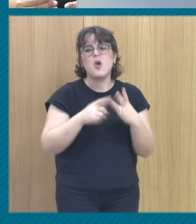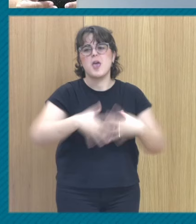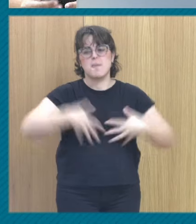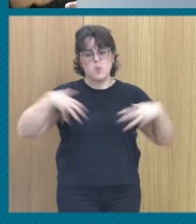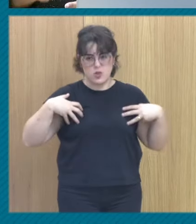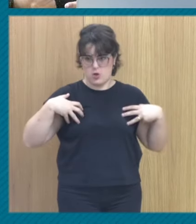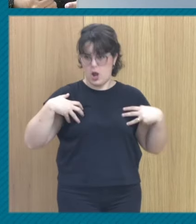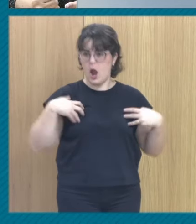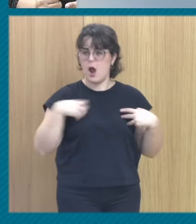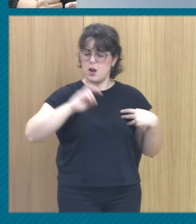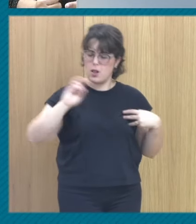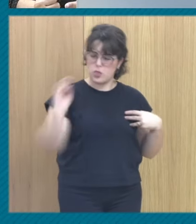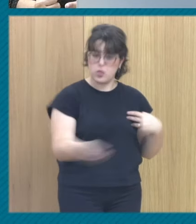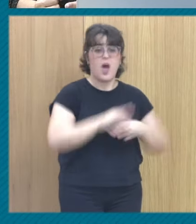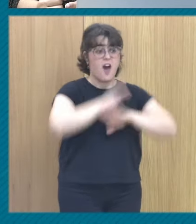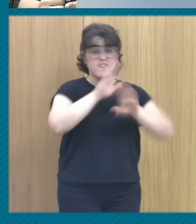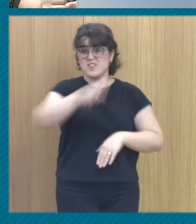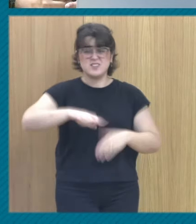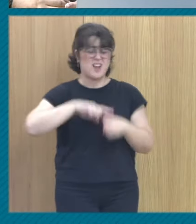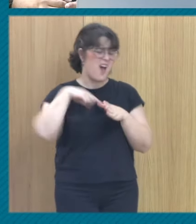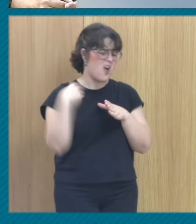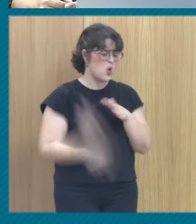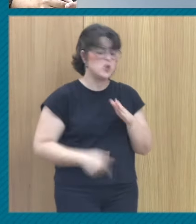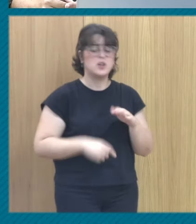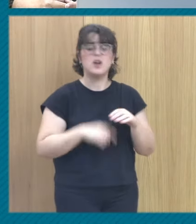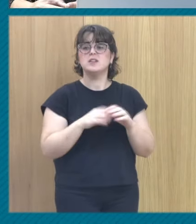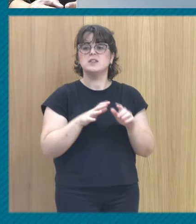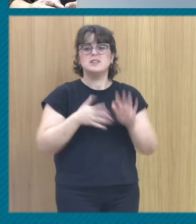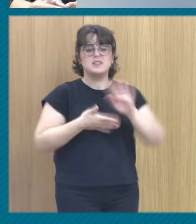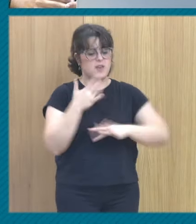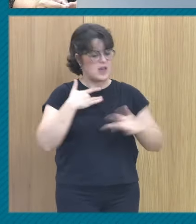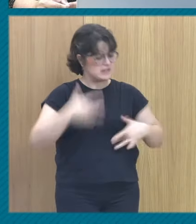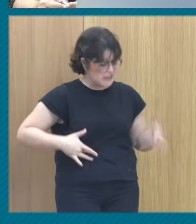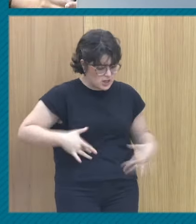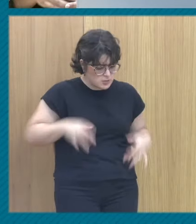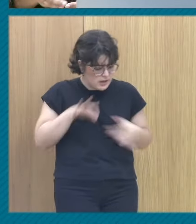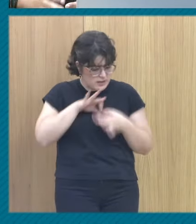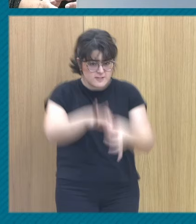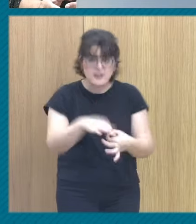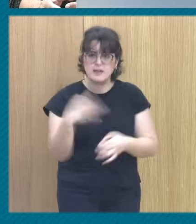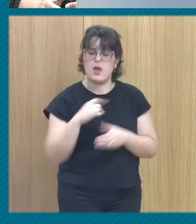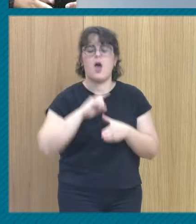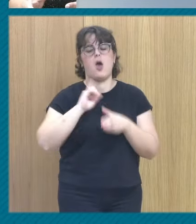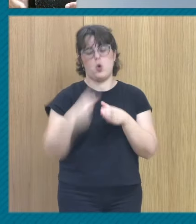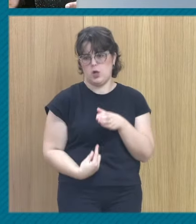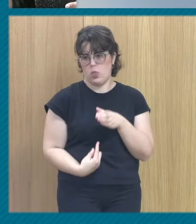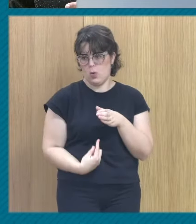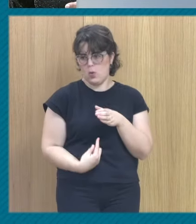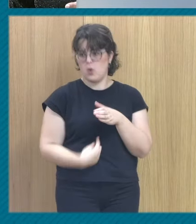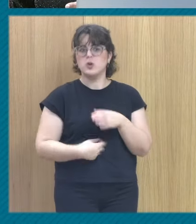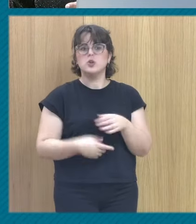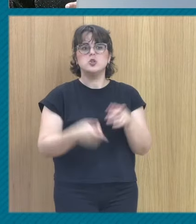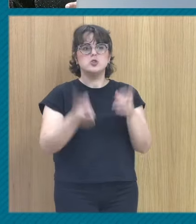esfuerzo y la gente se agota entonces hay mucha sintomatología que tiene que ver con agotamiento no con la